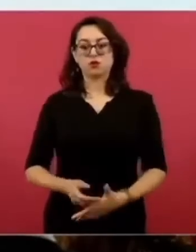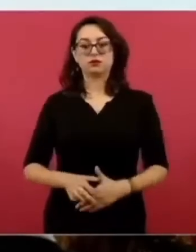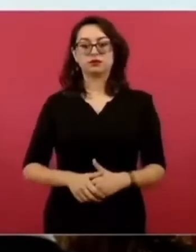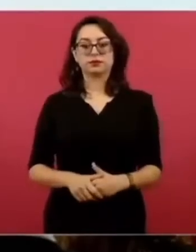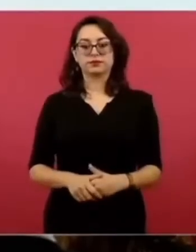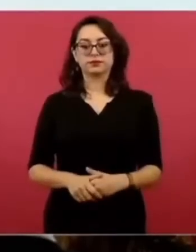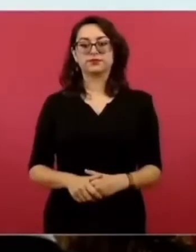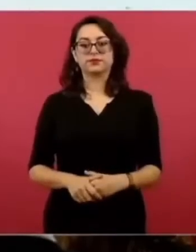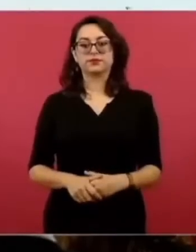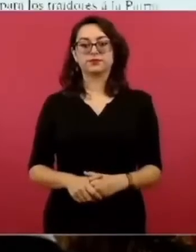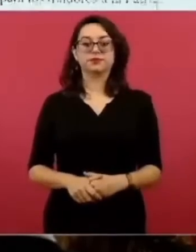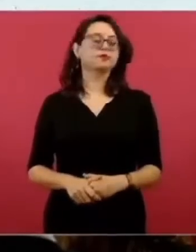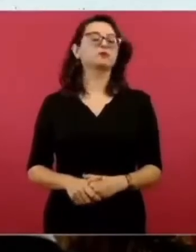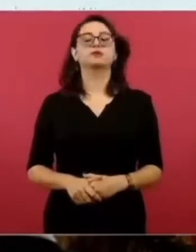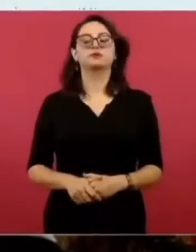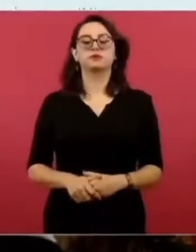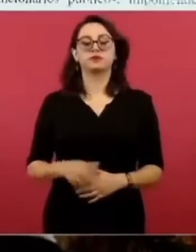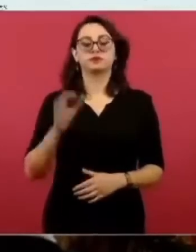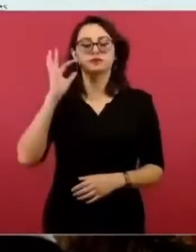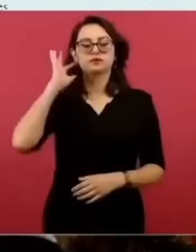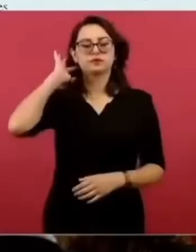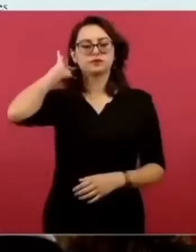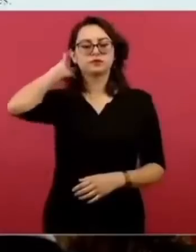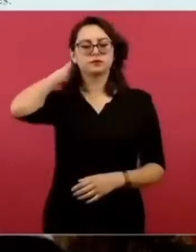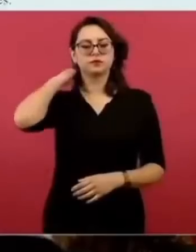abolición de la pena de muerte, síguele.